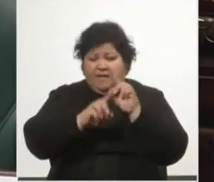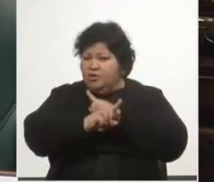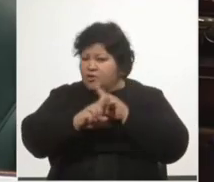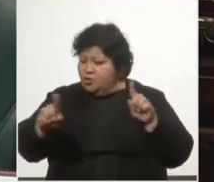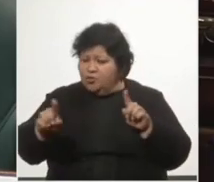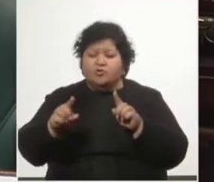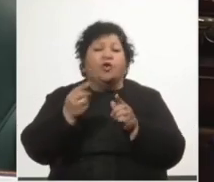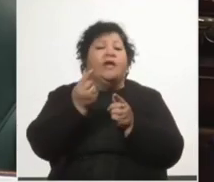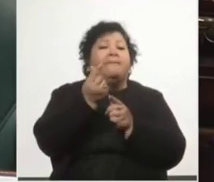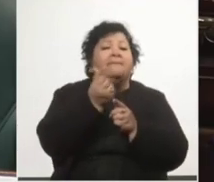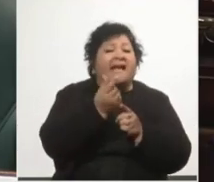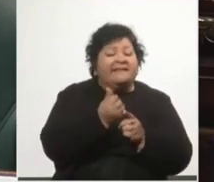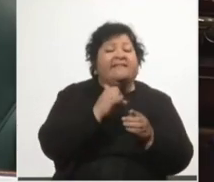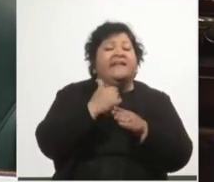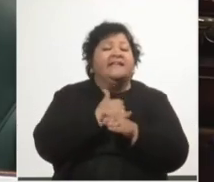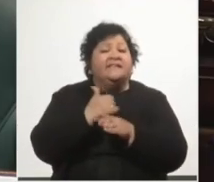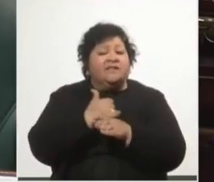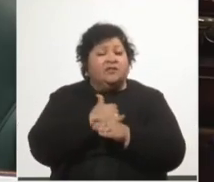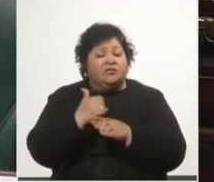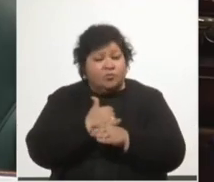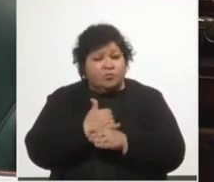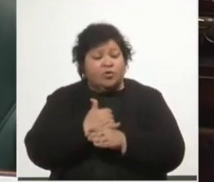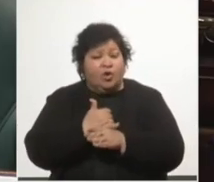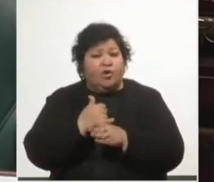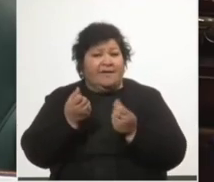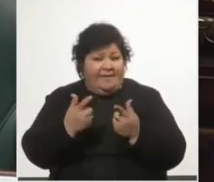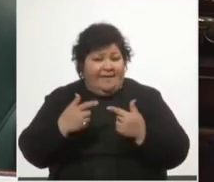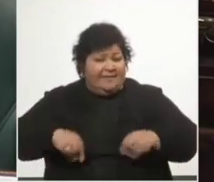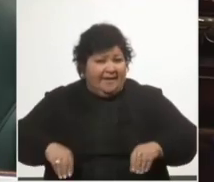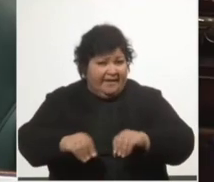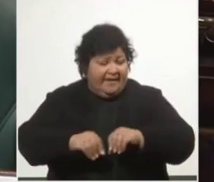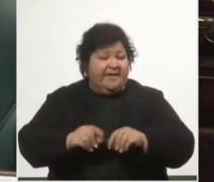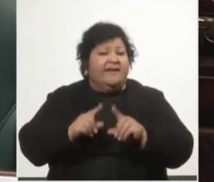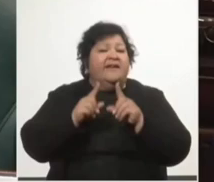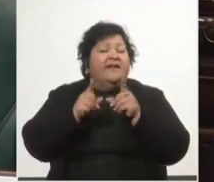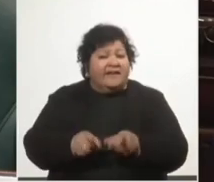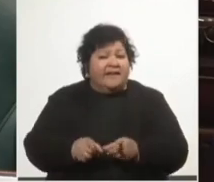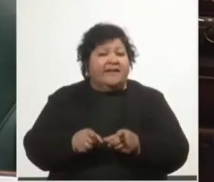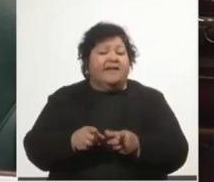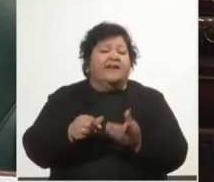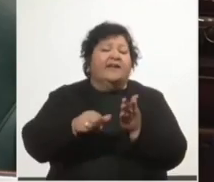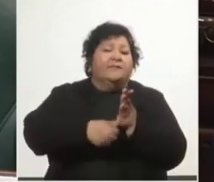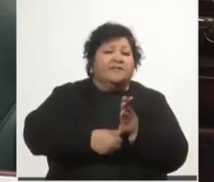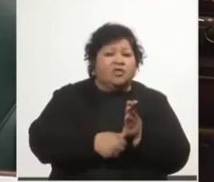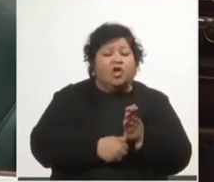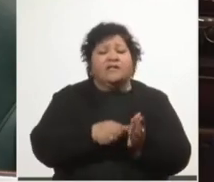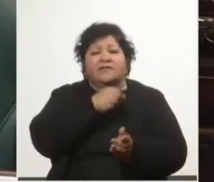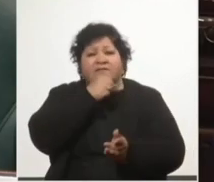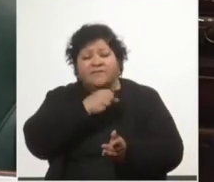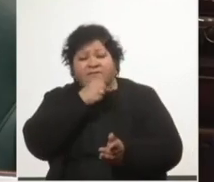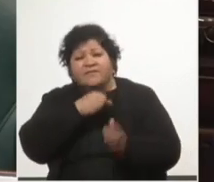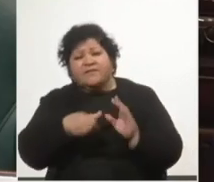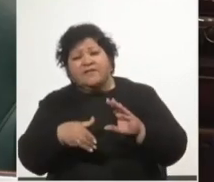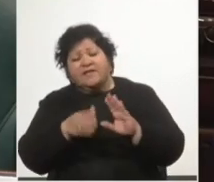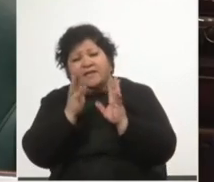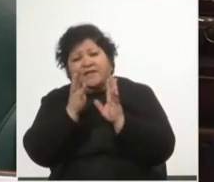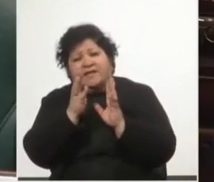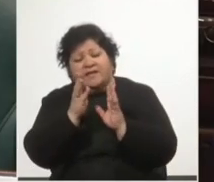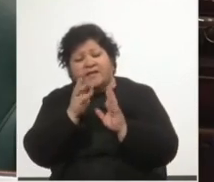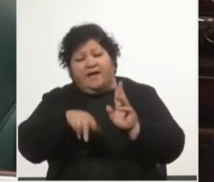Colonización y de Pensiones a la Vejez que administra el Mides. Un dibujo, les guste o no les guste.